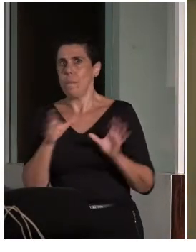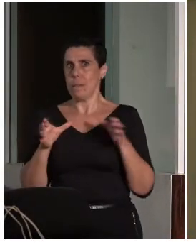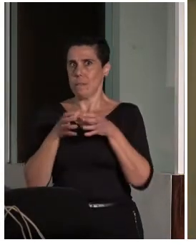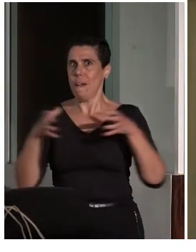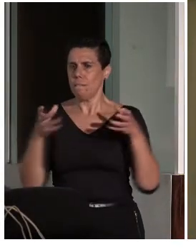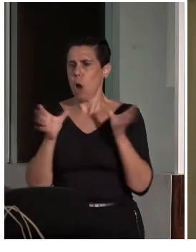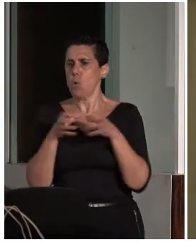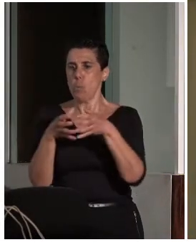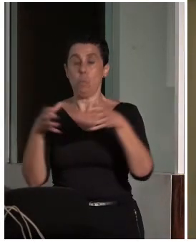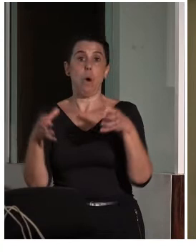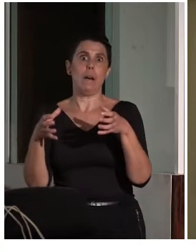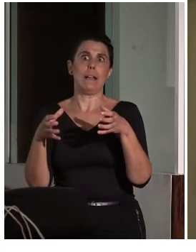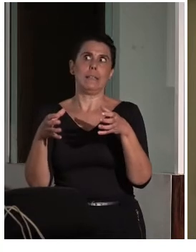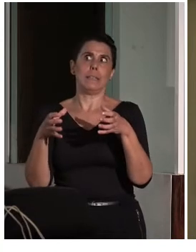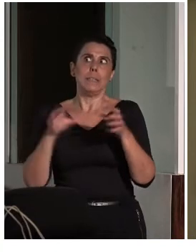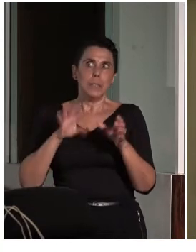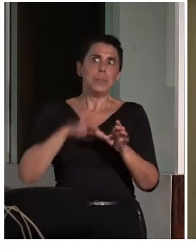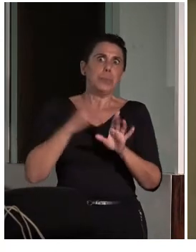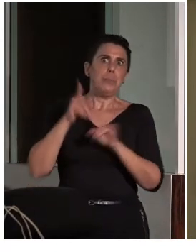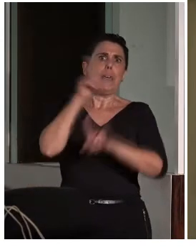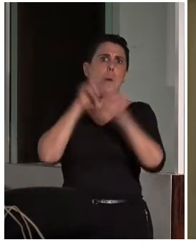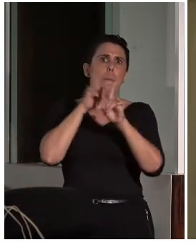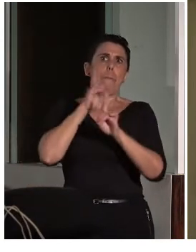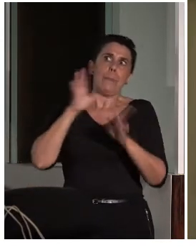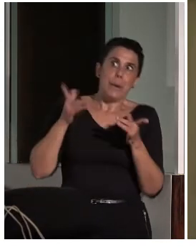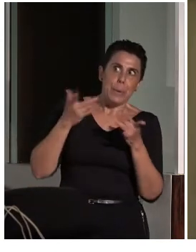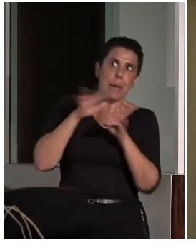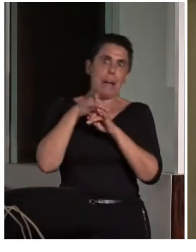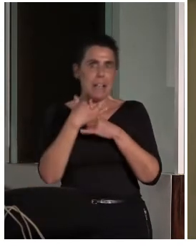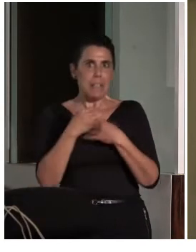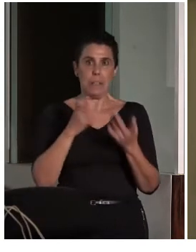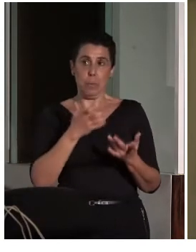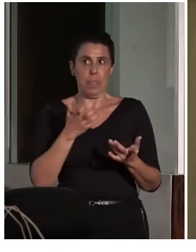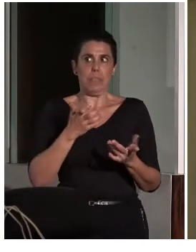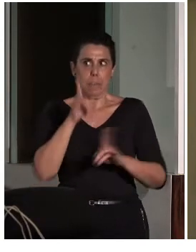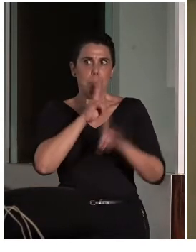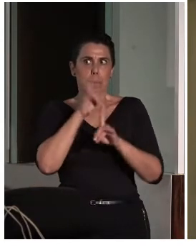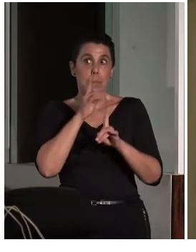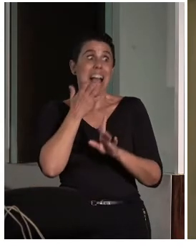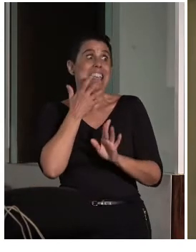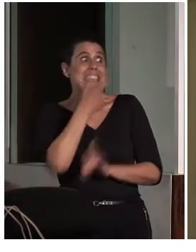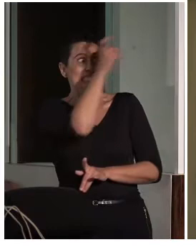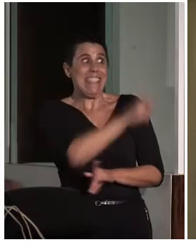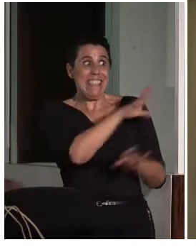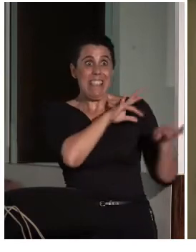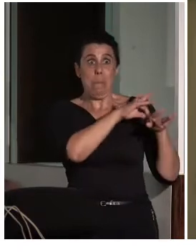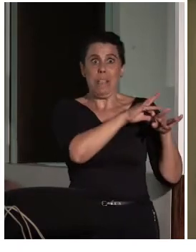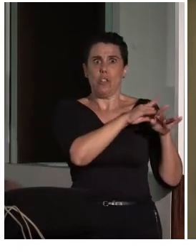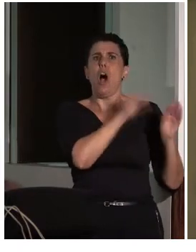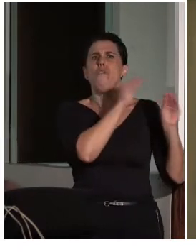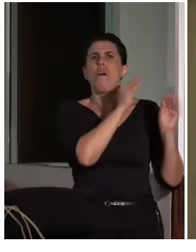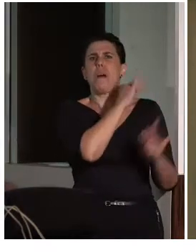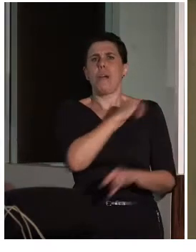y que si un guía está formado en este tipo de problemas, se resolvería incluso intentar que